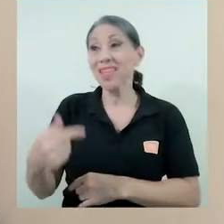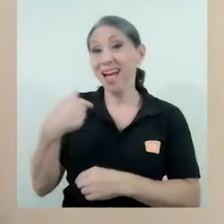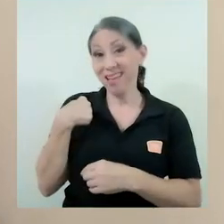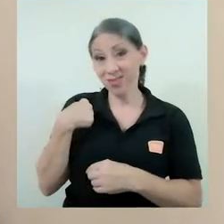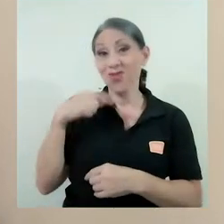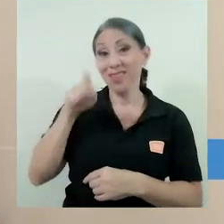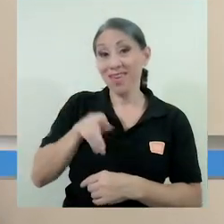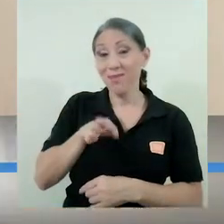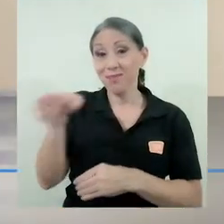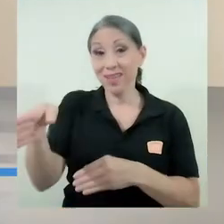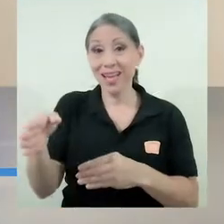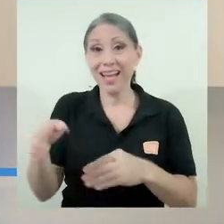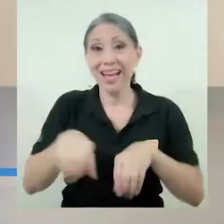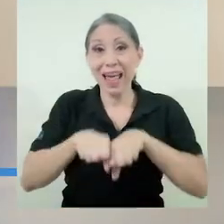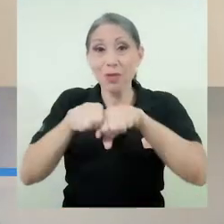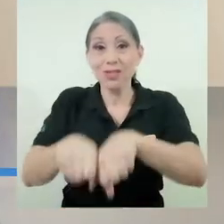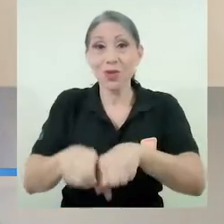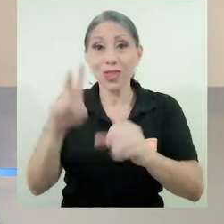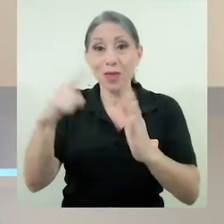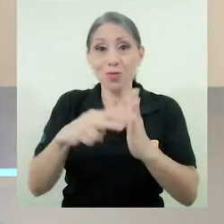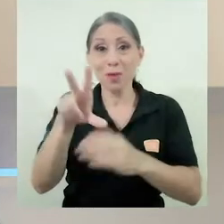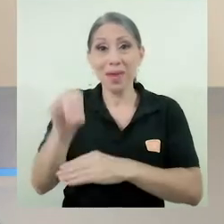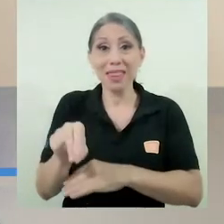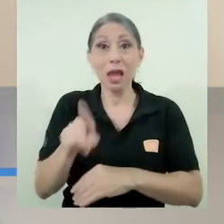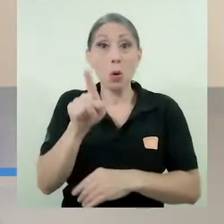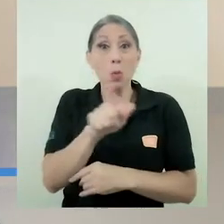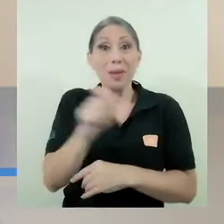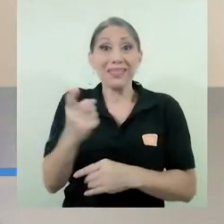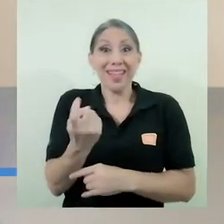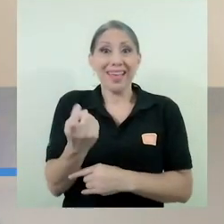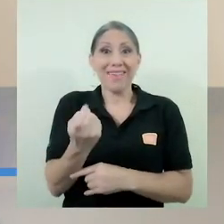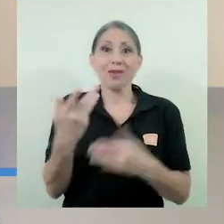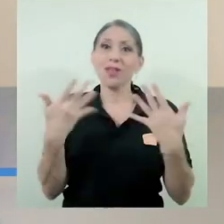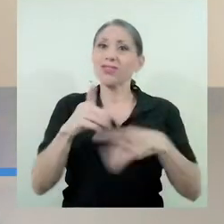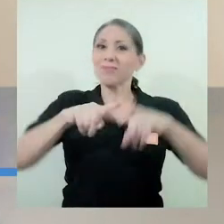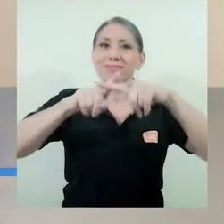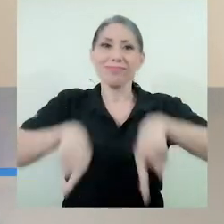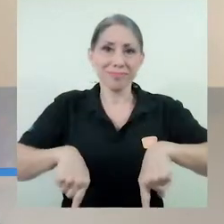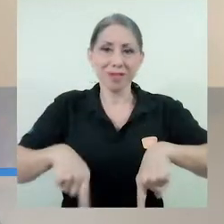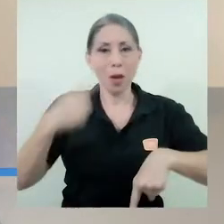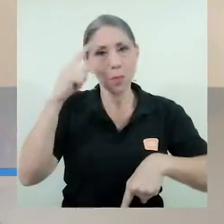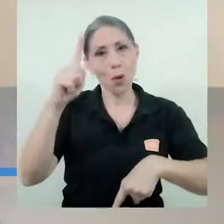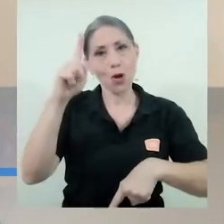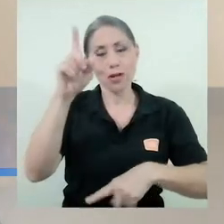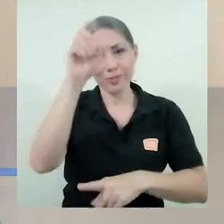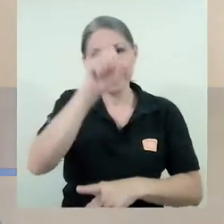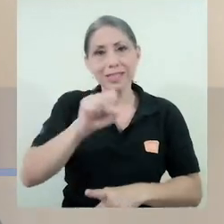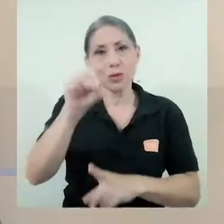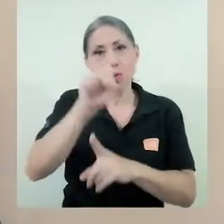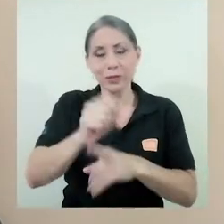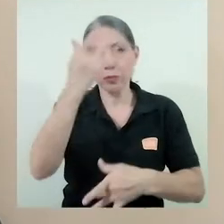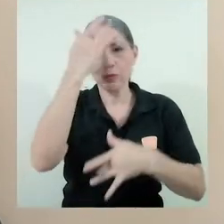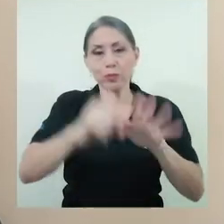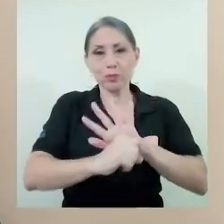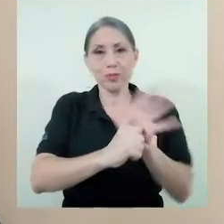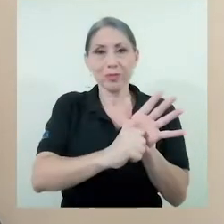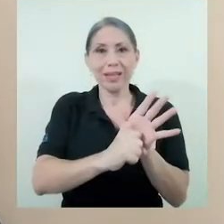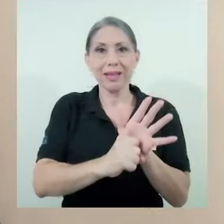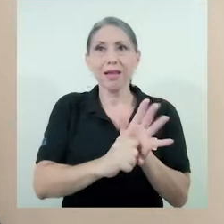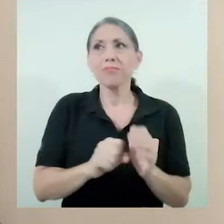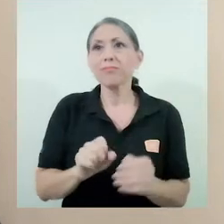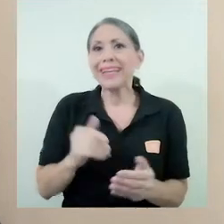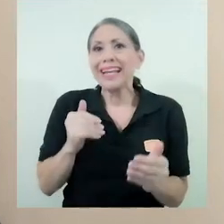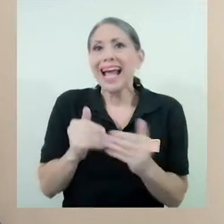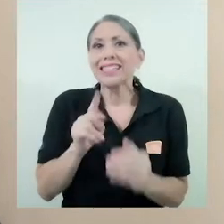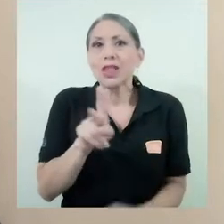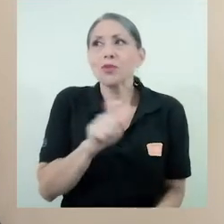correspondía la graduación de abril 2020 y faltando un mes se canceló la ceremonia, cuando surgió la situación que vivimos ahora del COVID-19. Fueron casi dos